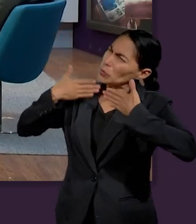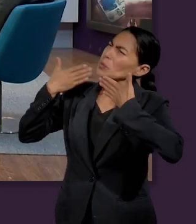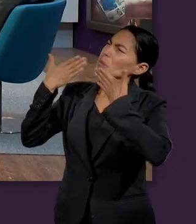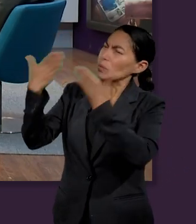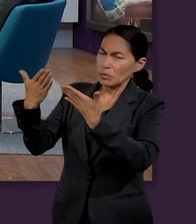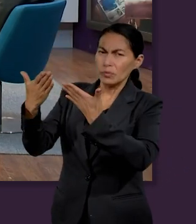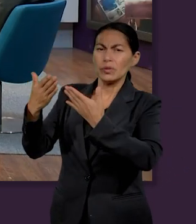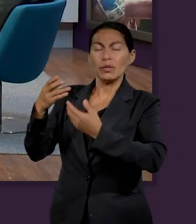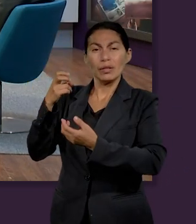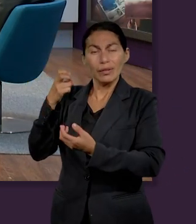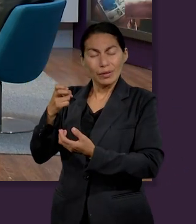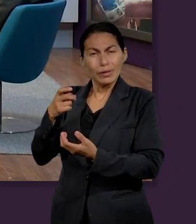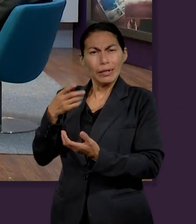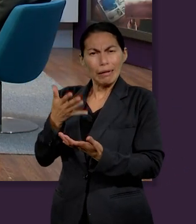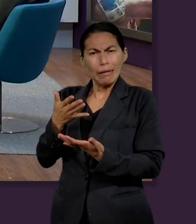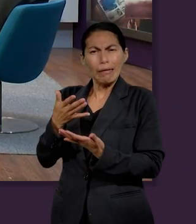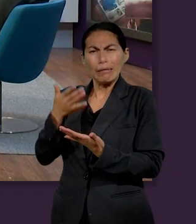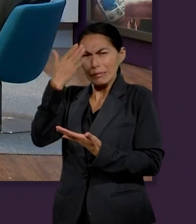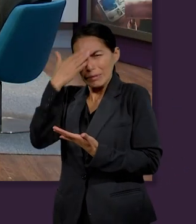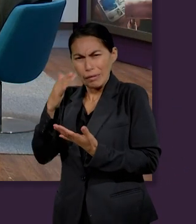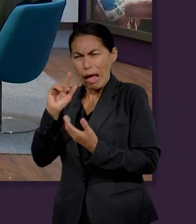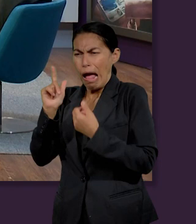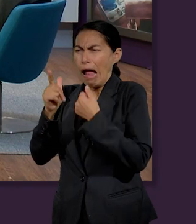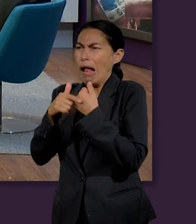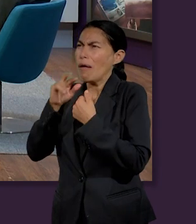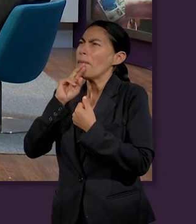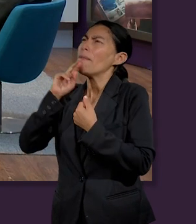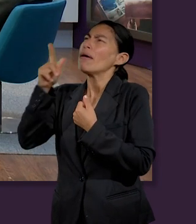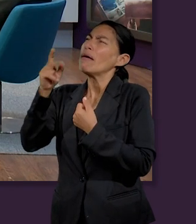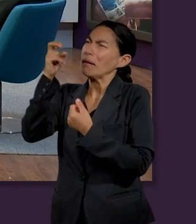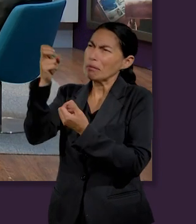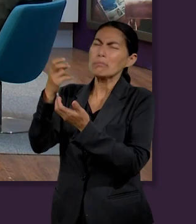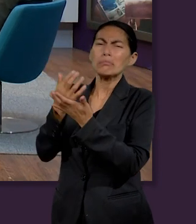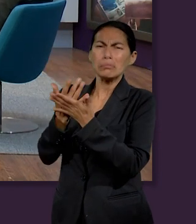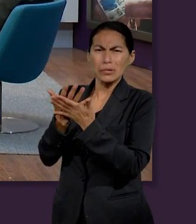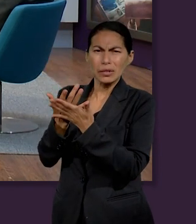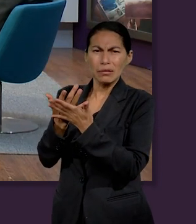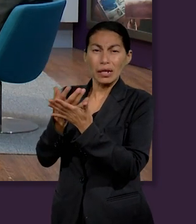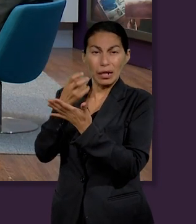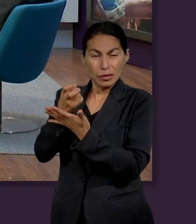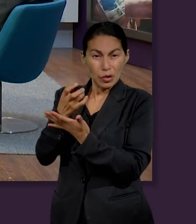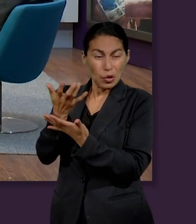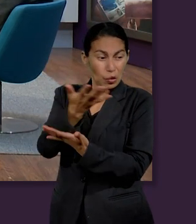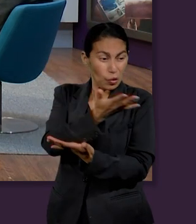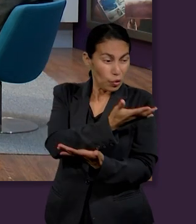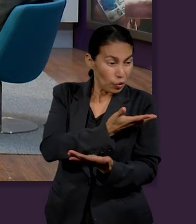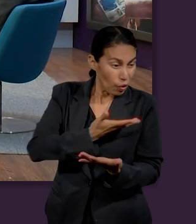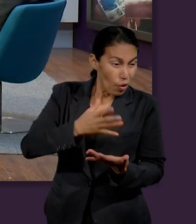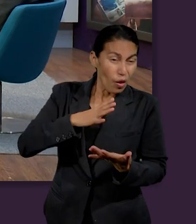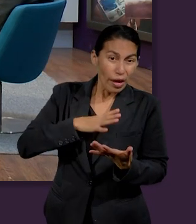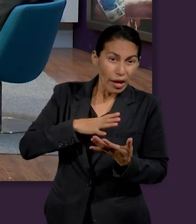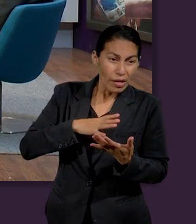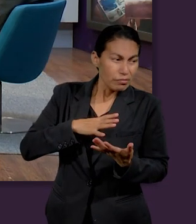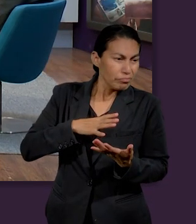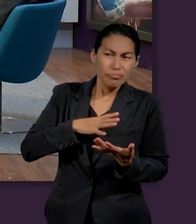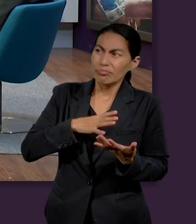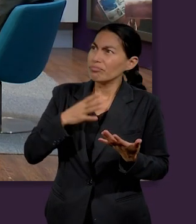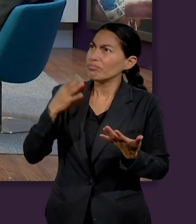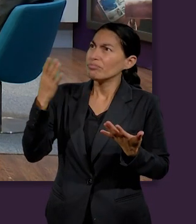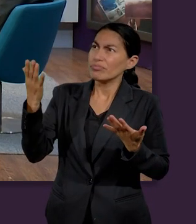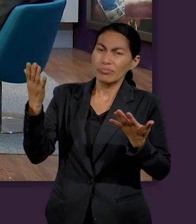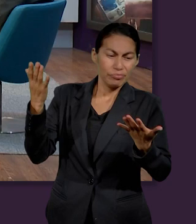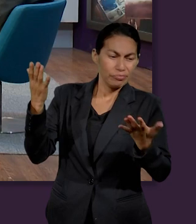y fue capaz de dejar todo lo que tenía para seguir la voluntad de Dios porque su